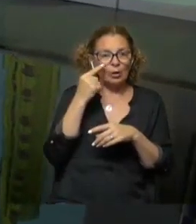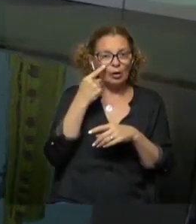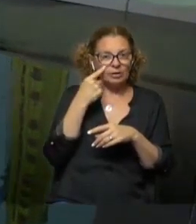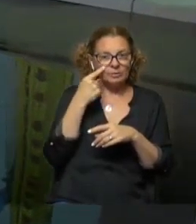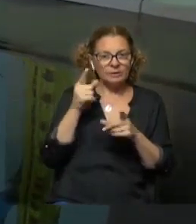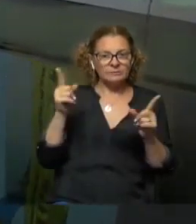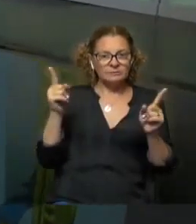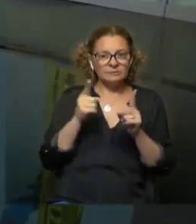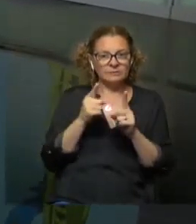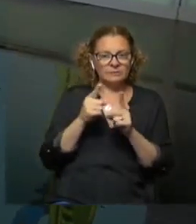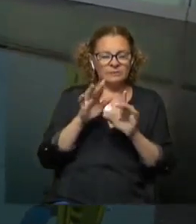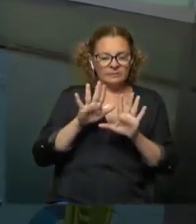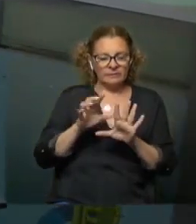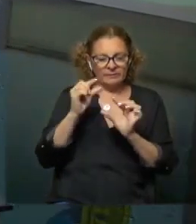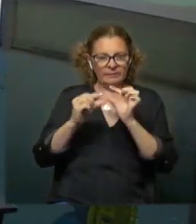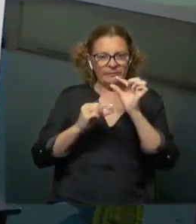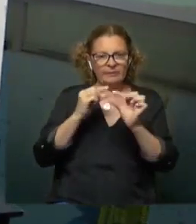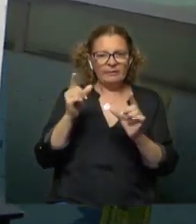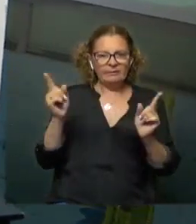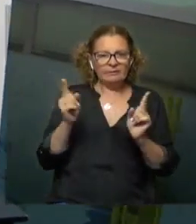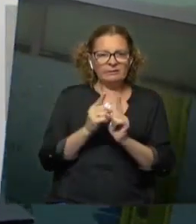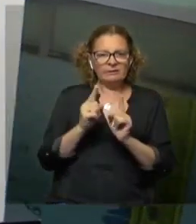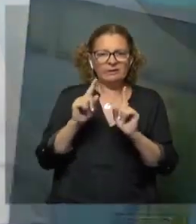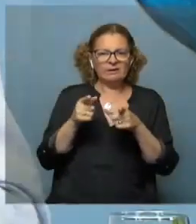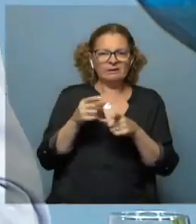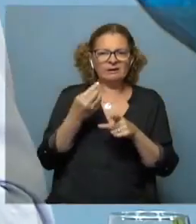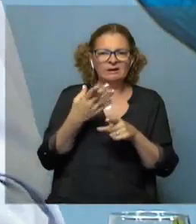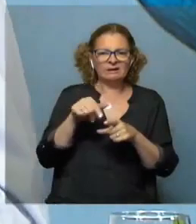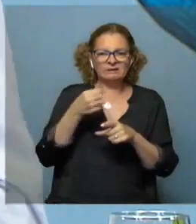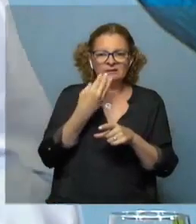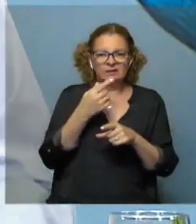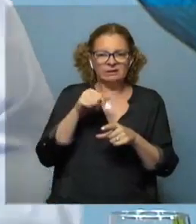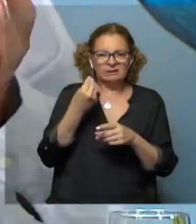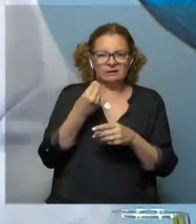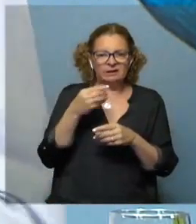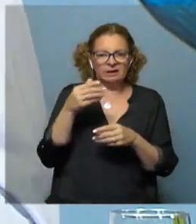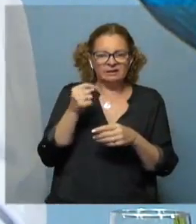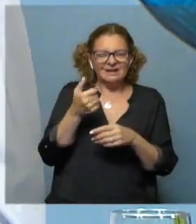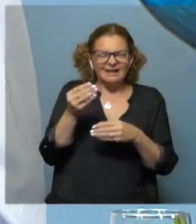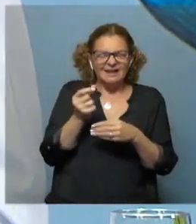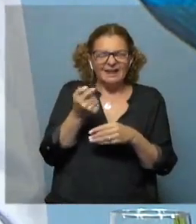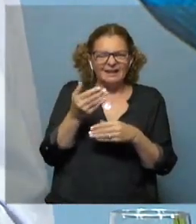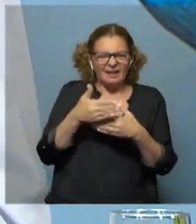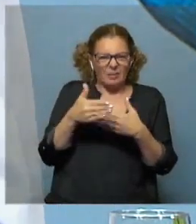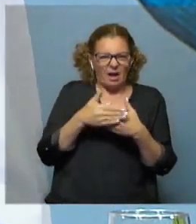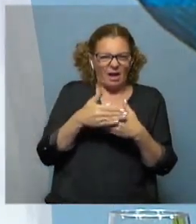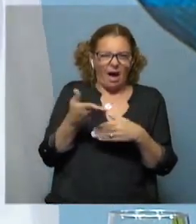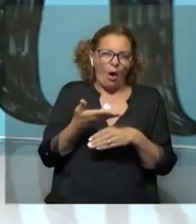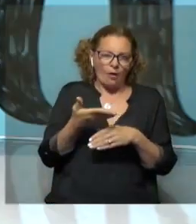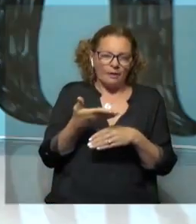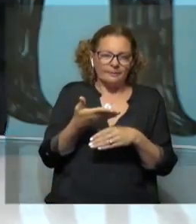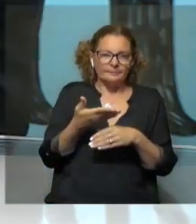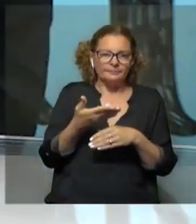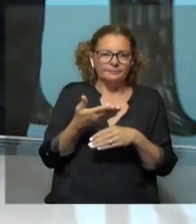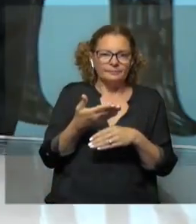resumimos, tampoco nos detenemos demasiado, resumimos. Y después, bueno, ¿qué pasó ya más recientemente? Claro. Me quedé,